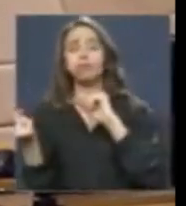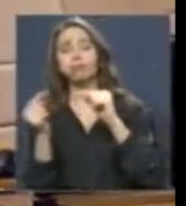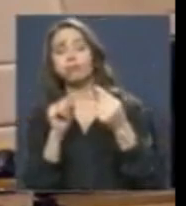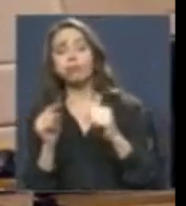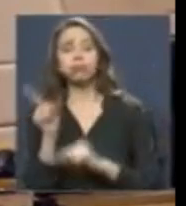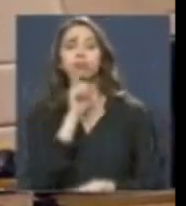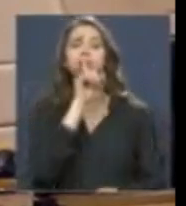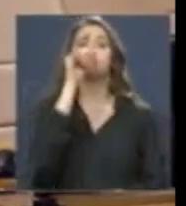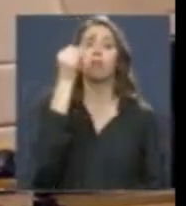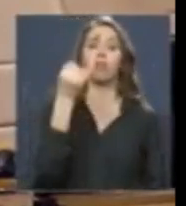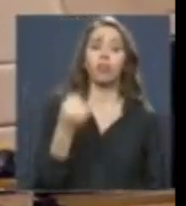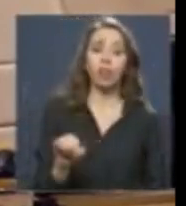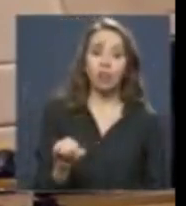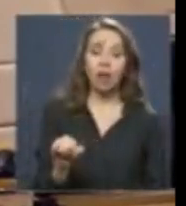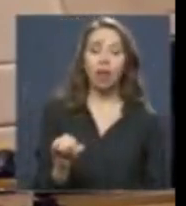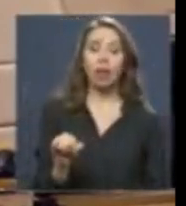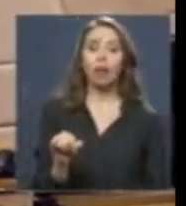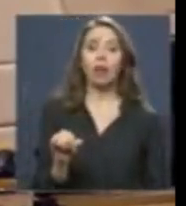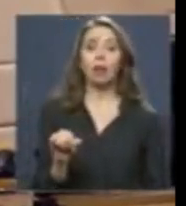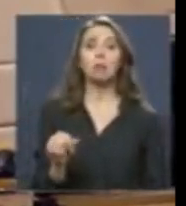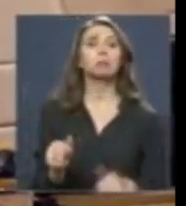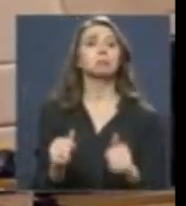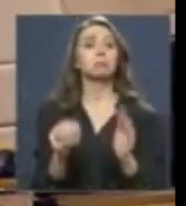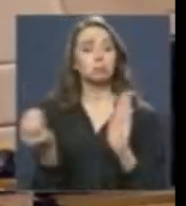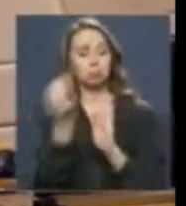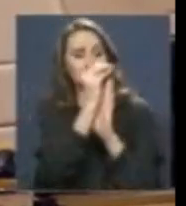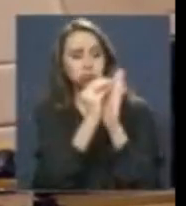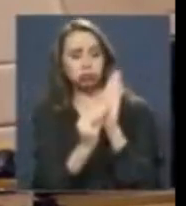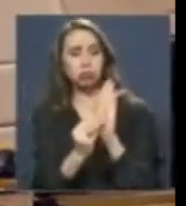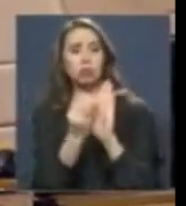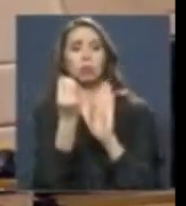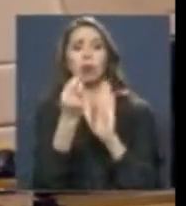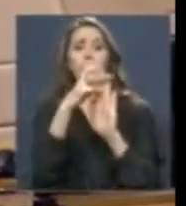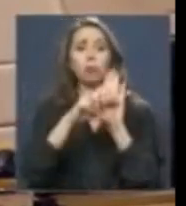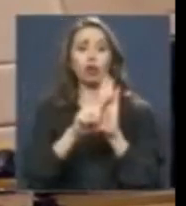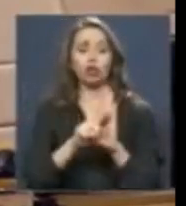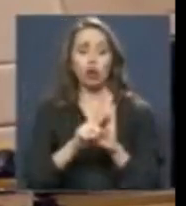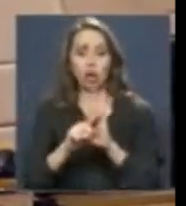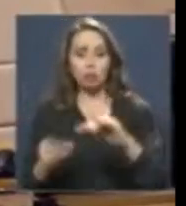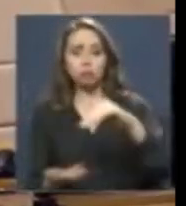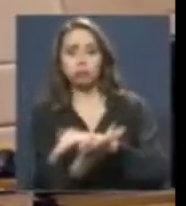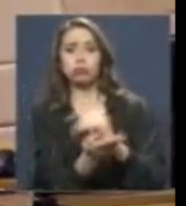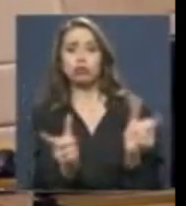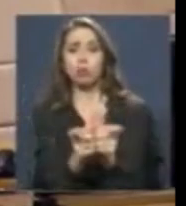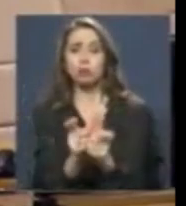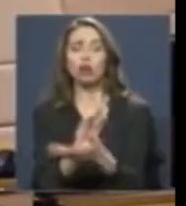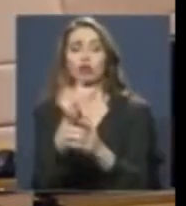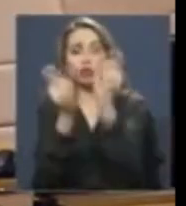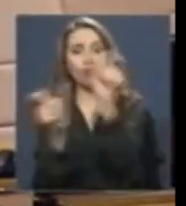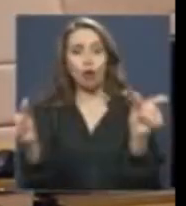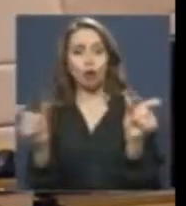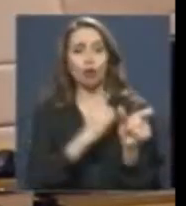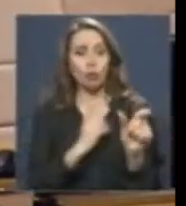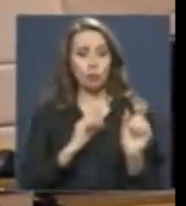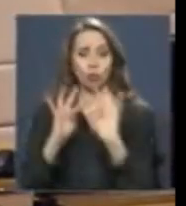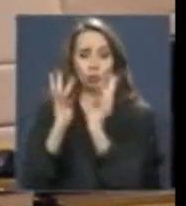salió un muy buen proyecto de ley con el aporte de todos los parlamentarios.